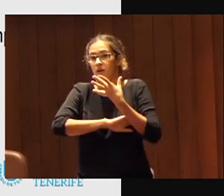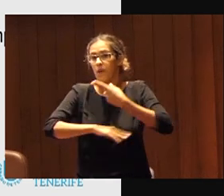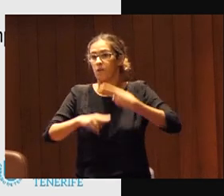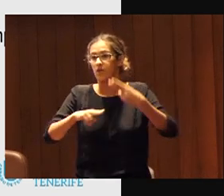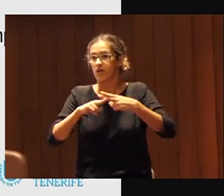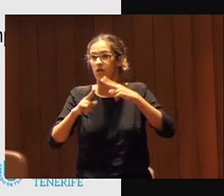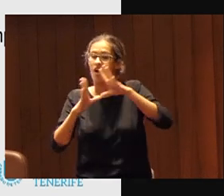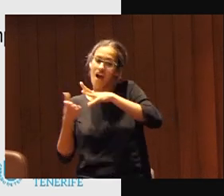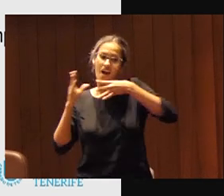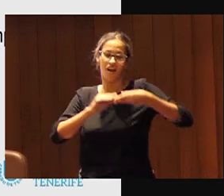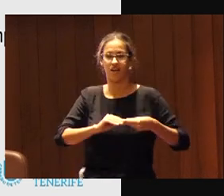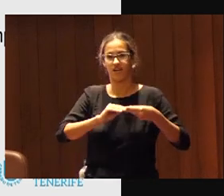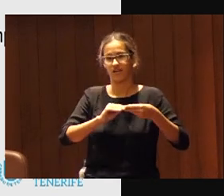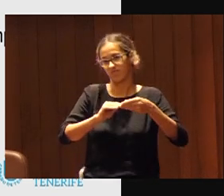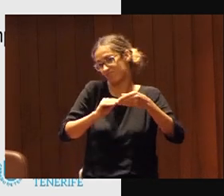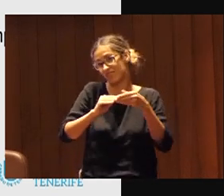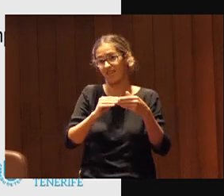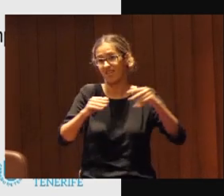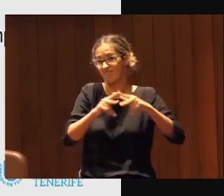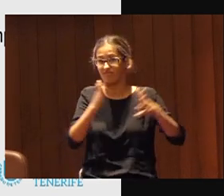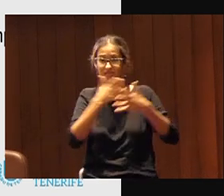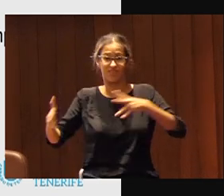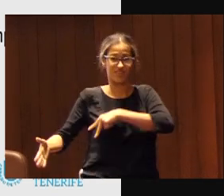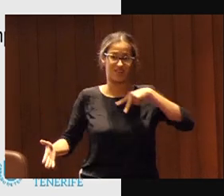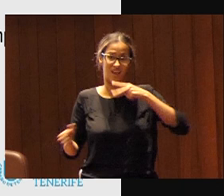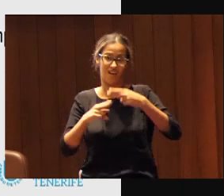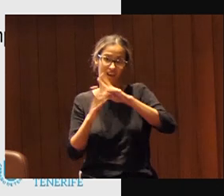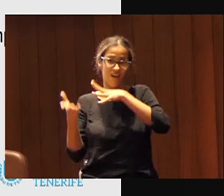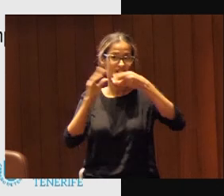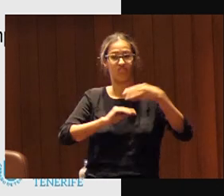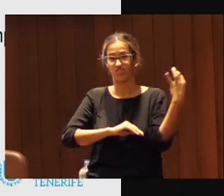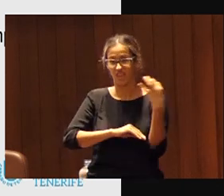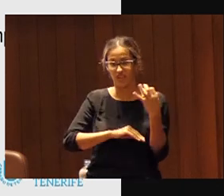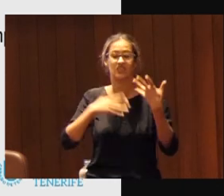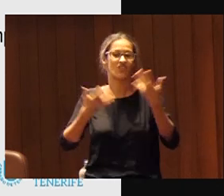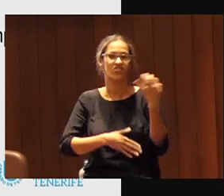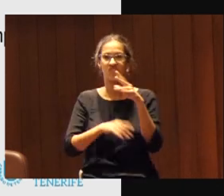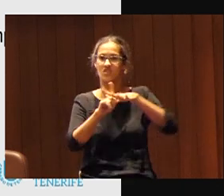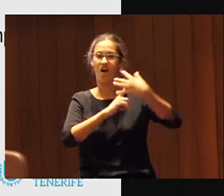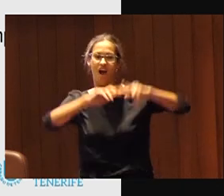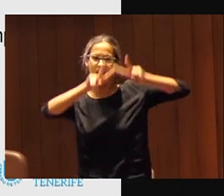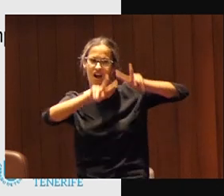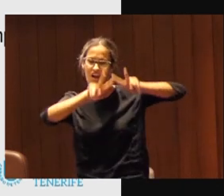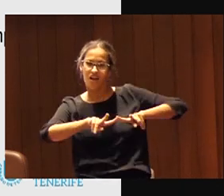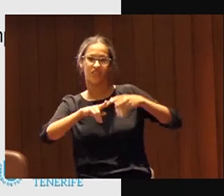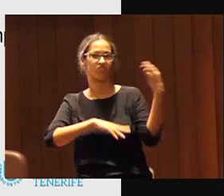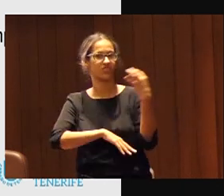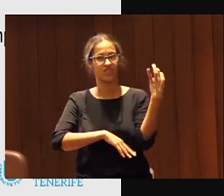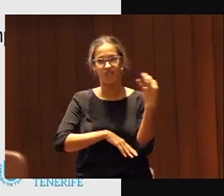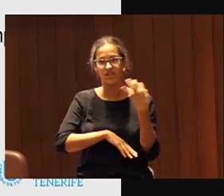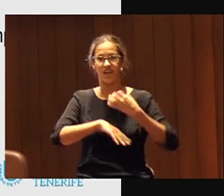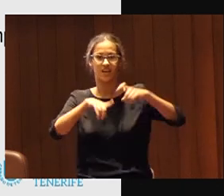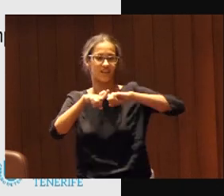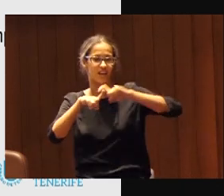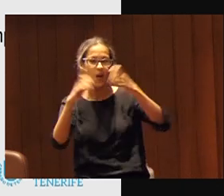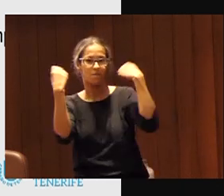adecuadas a las necesidades de cada segmento de la población para eso como no hay que hacer un análisis de situación tienen que tener en cuenta diferentes tipologías de